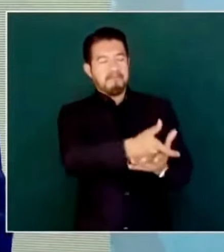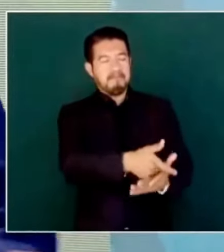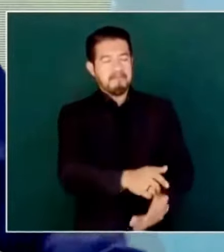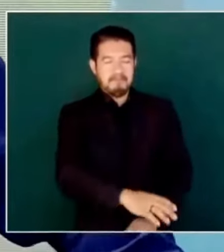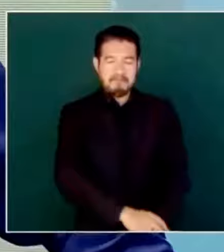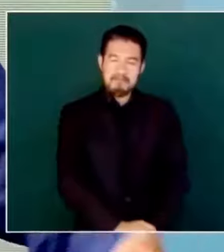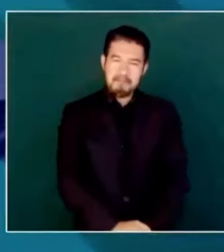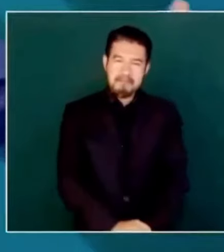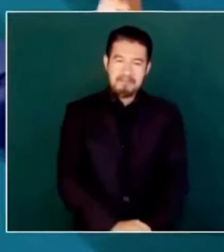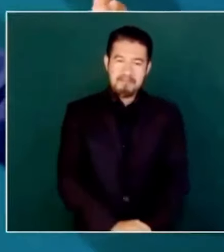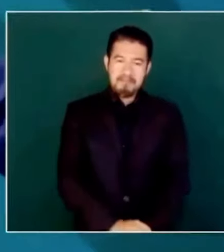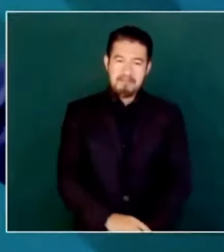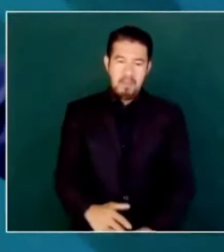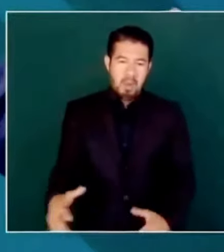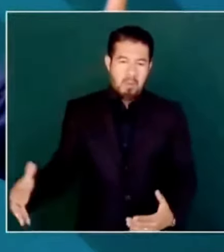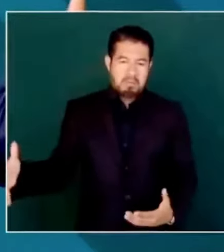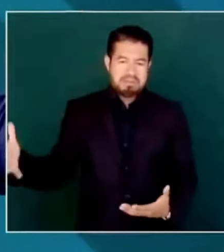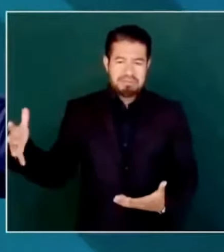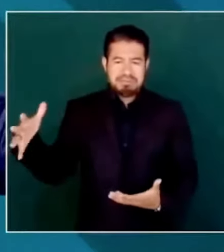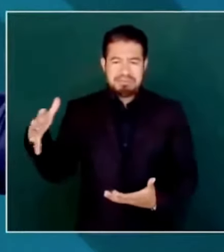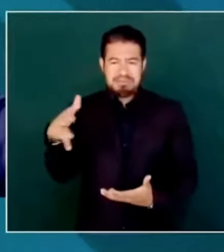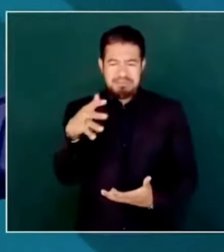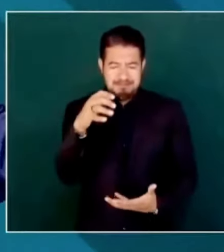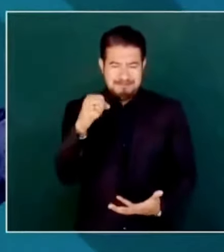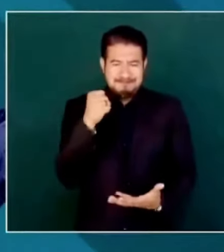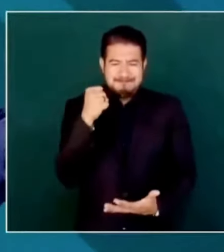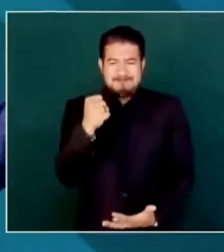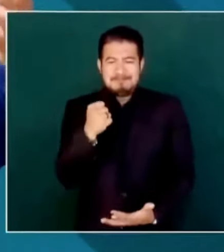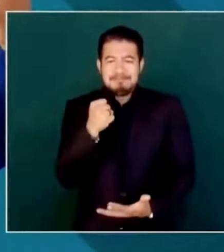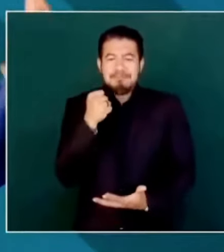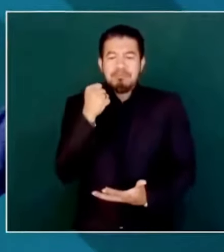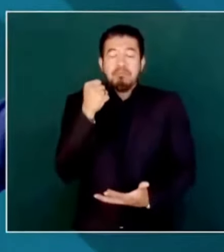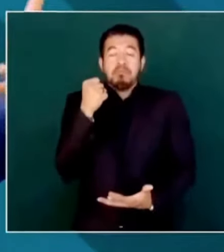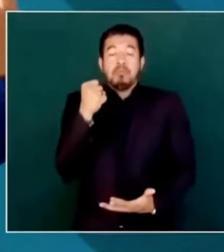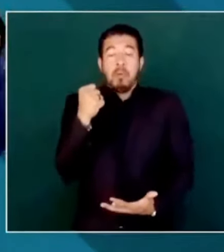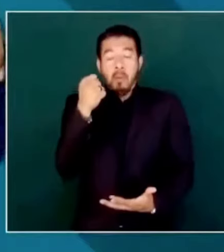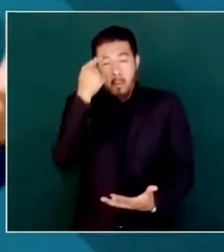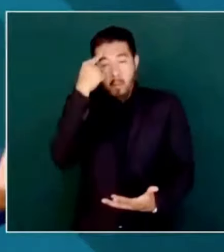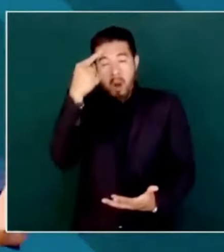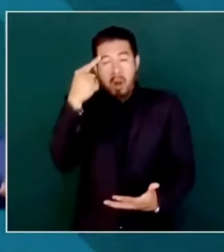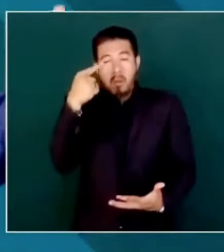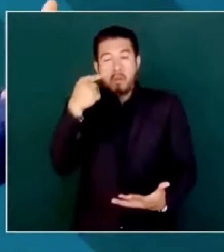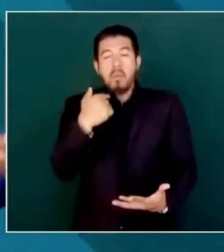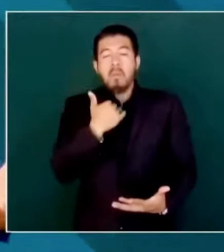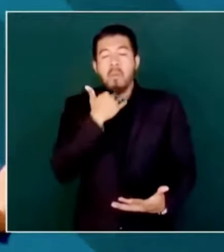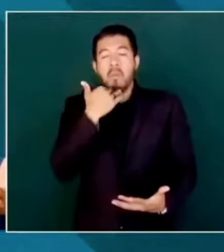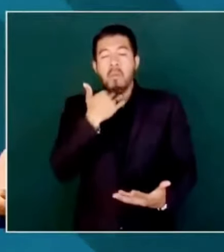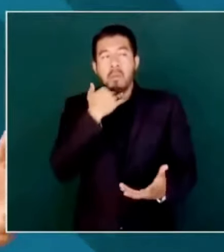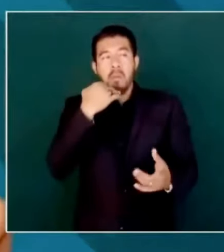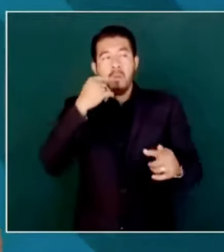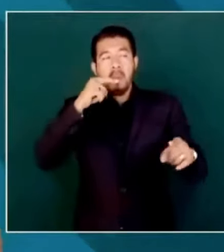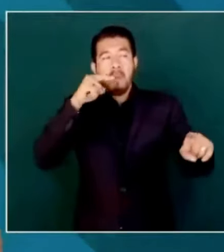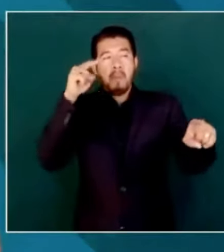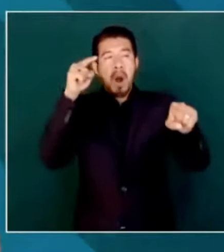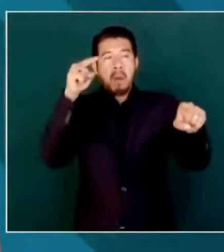Y recogieron dinero, y era para la guerra sucia, sacaron hasta un documental